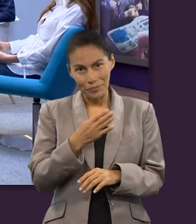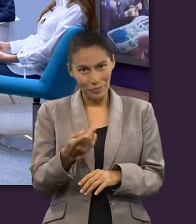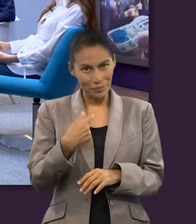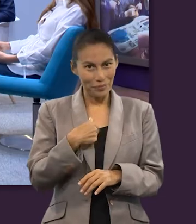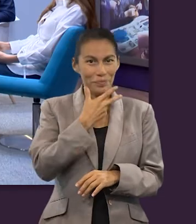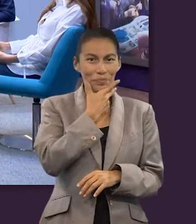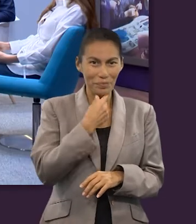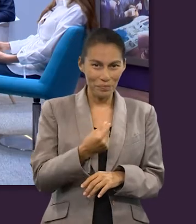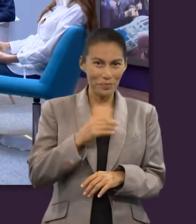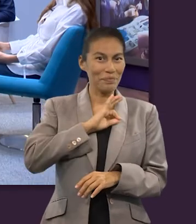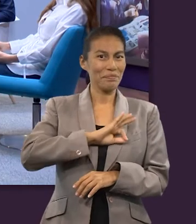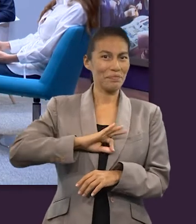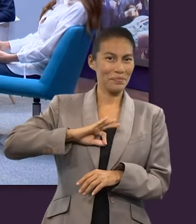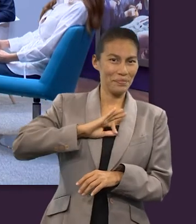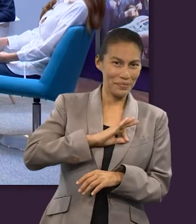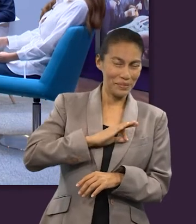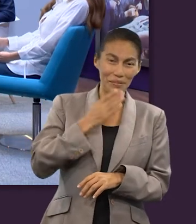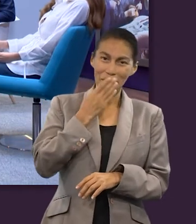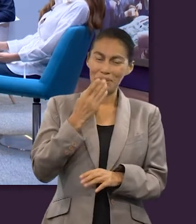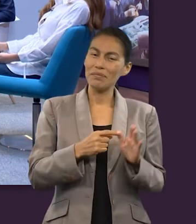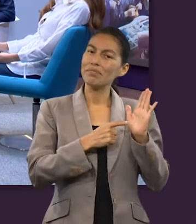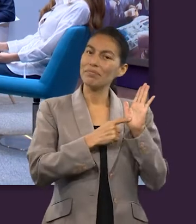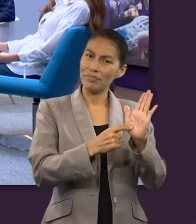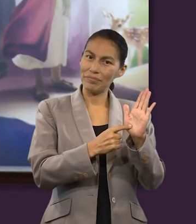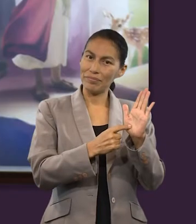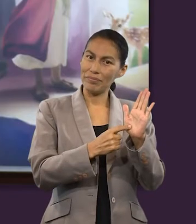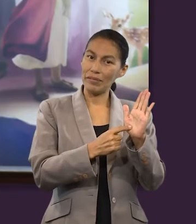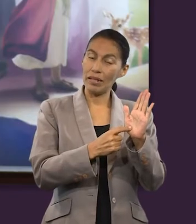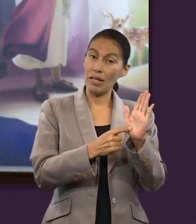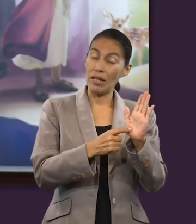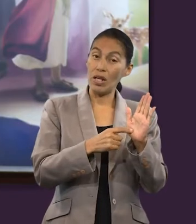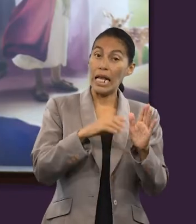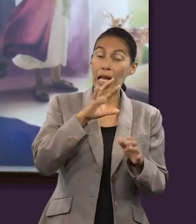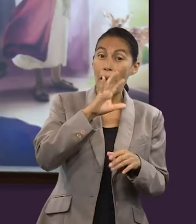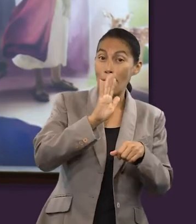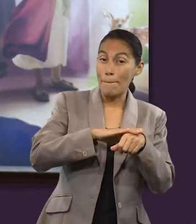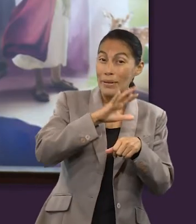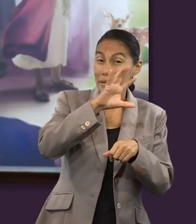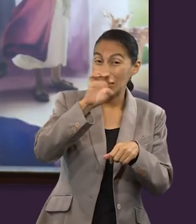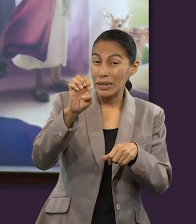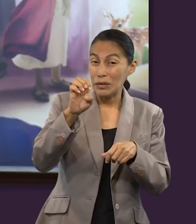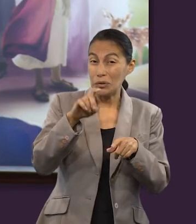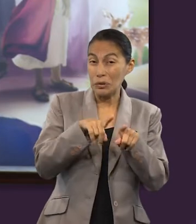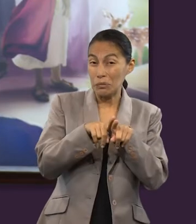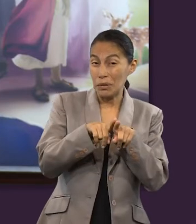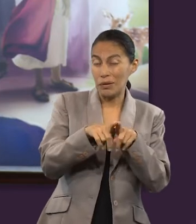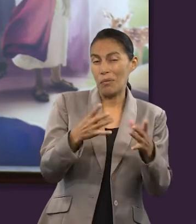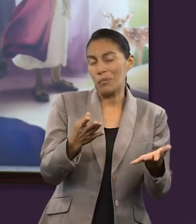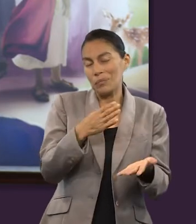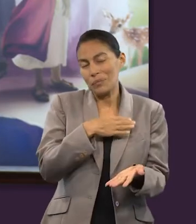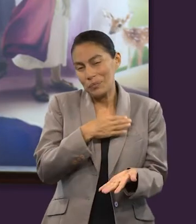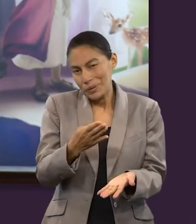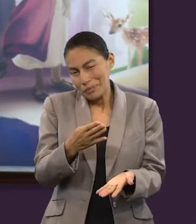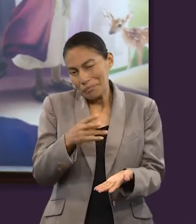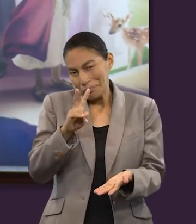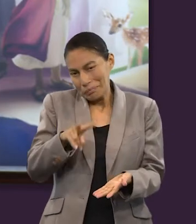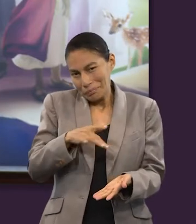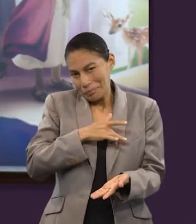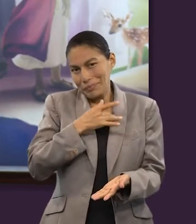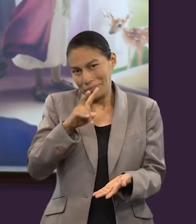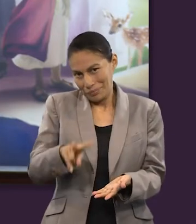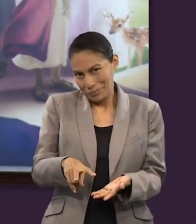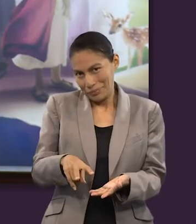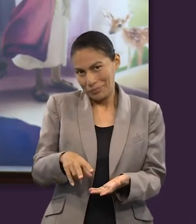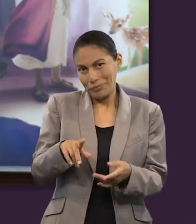Bueno, yo como hombre soy muy feliz porque la Biblia dice que se le enseñó a más de 500 hermanos.